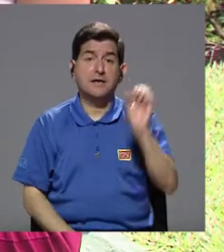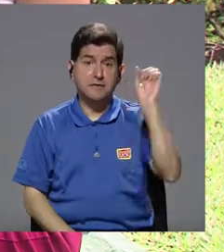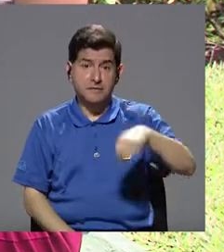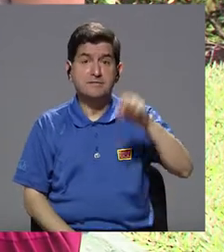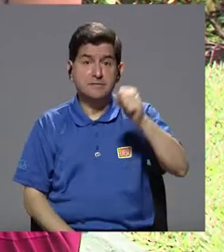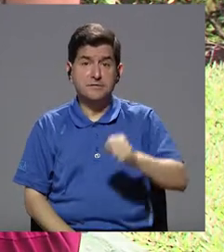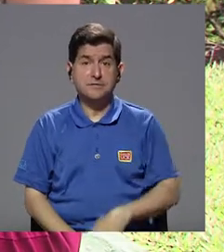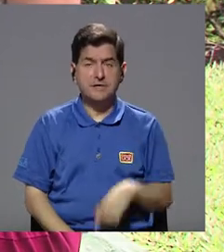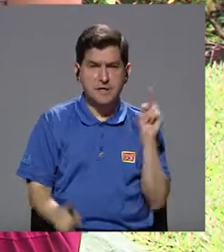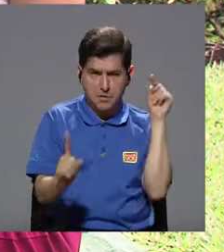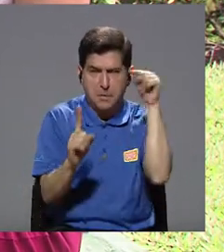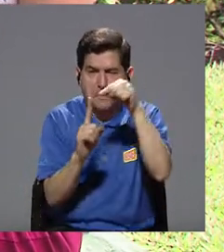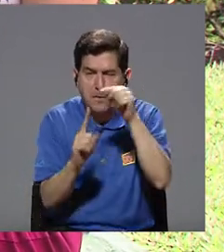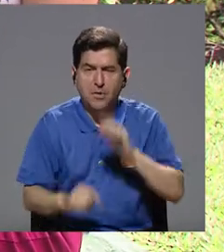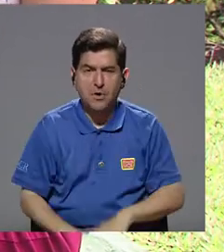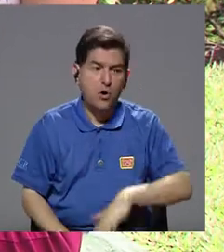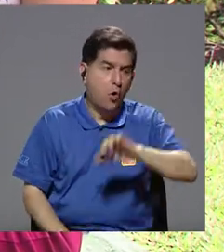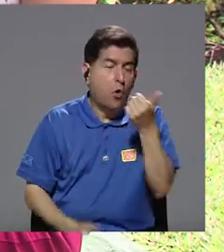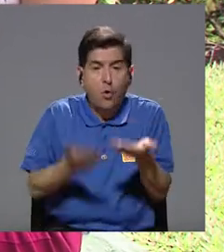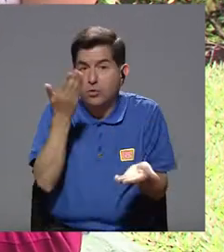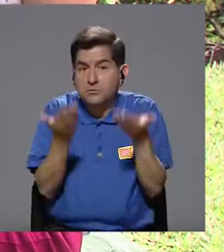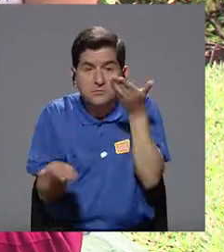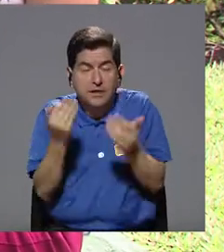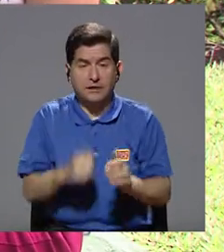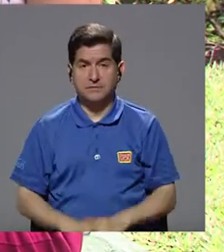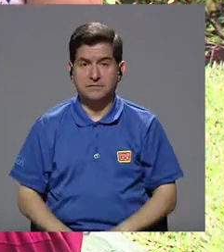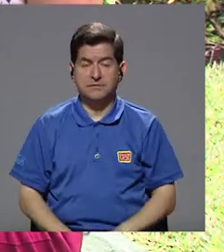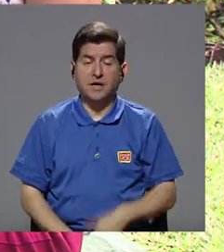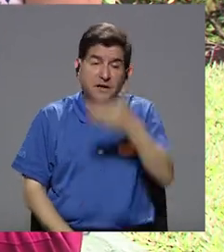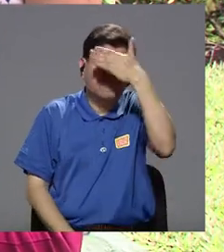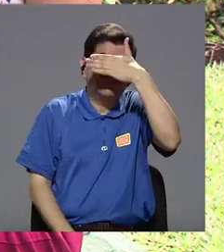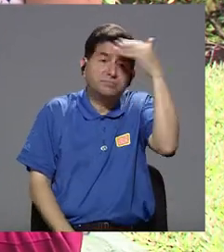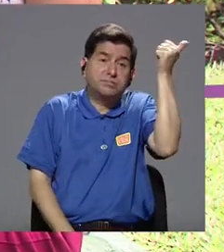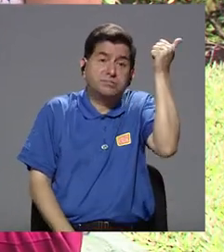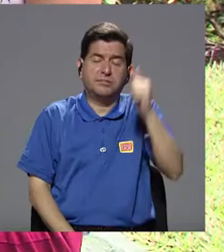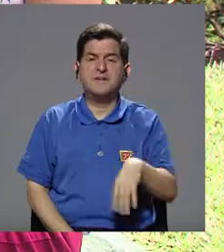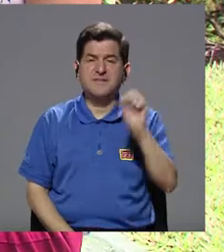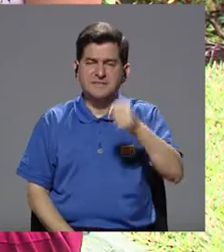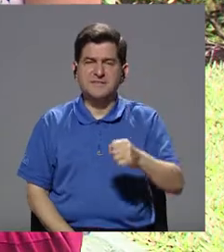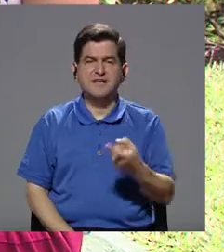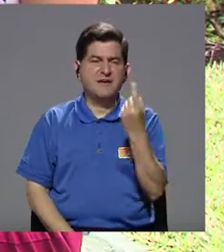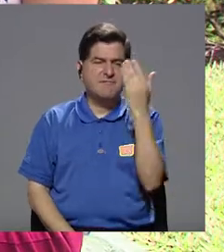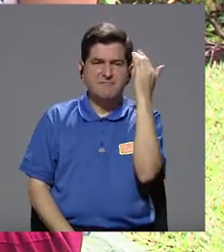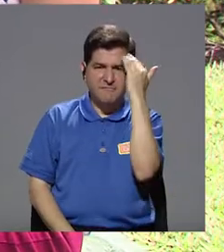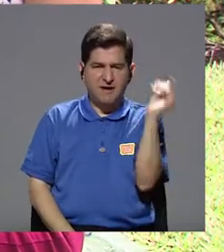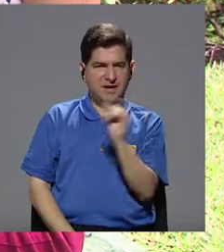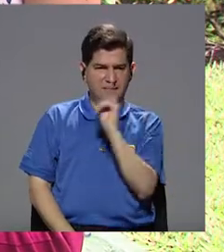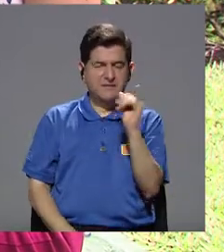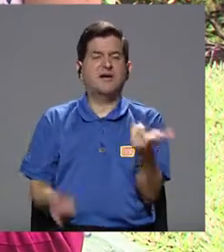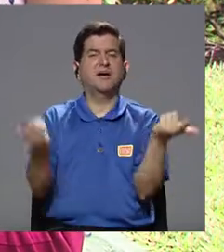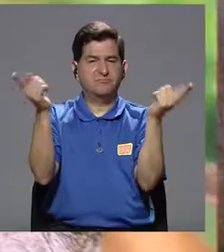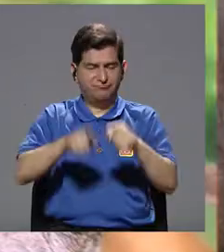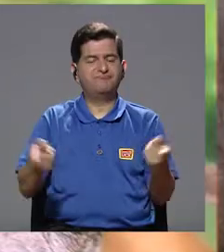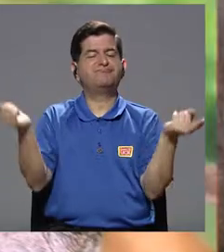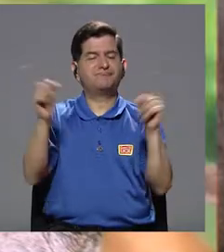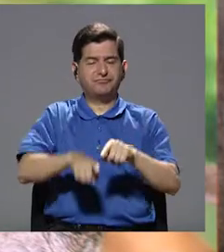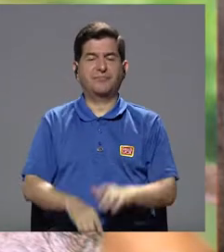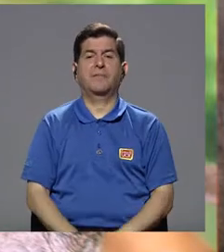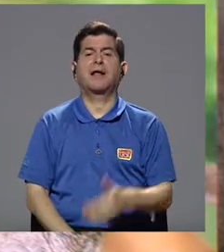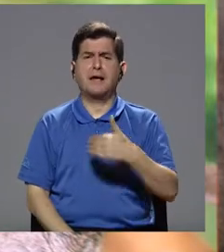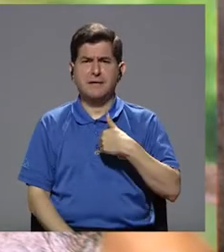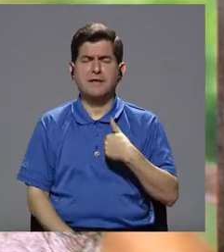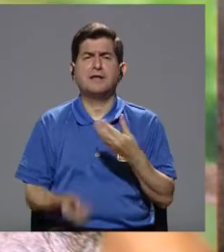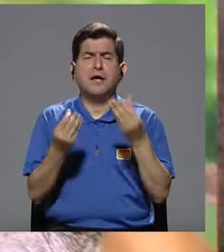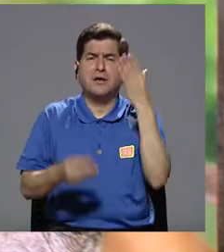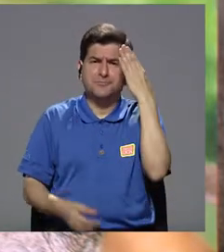son como el propio, pero habrá otras que tal vez es como por olvido. Sí, por falta de conocimiento también que nos pasa mucho. De hecho hemos